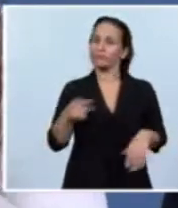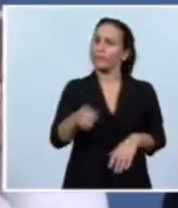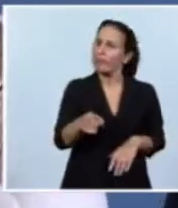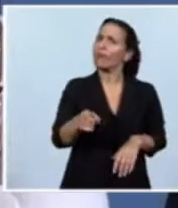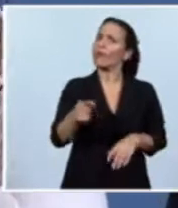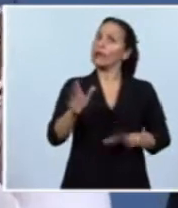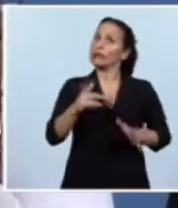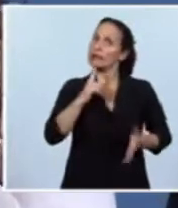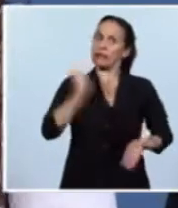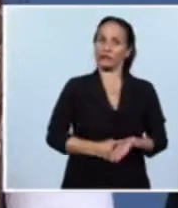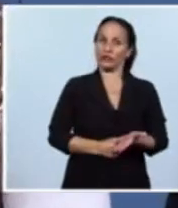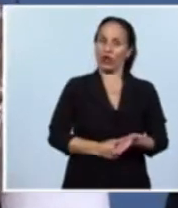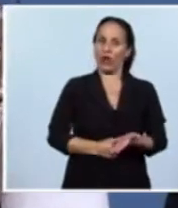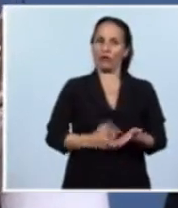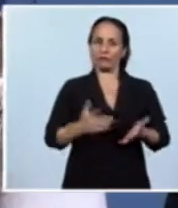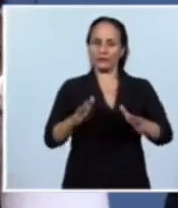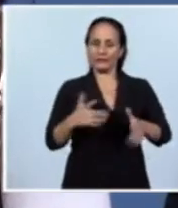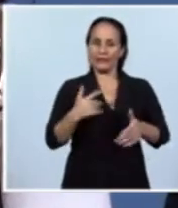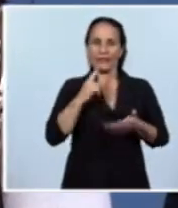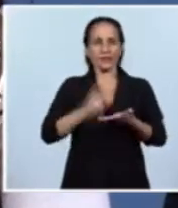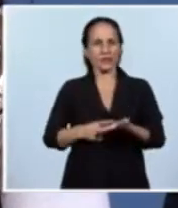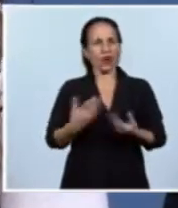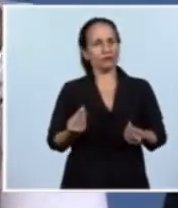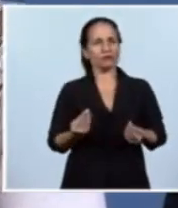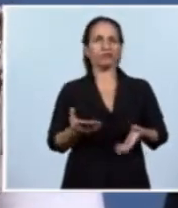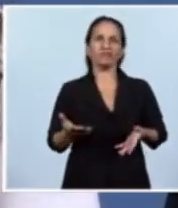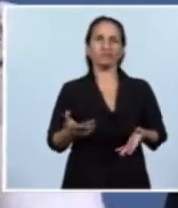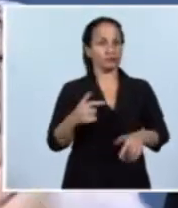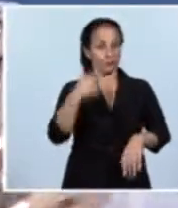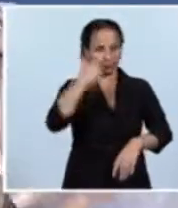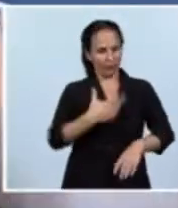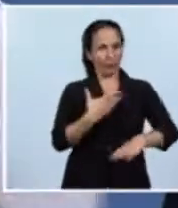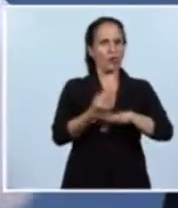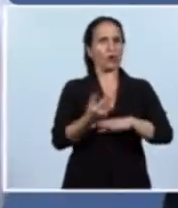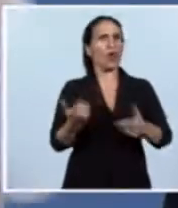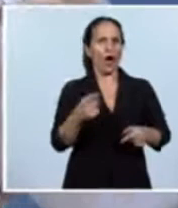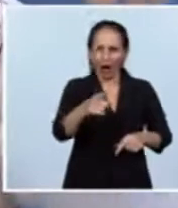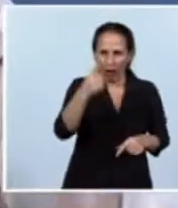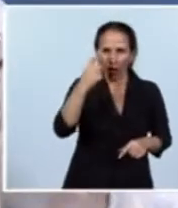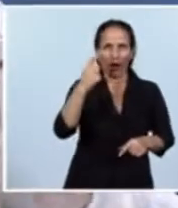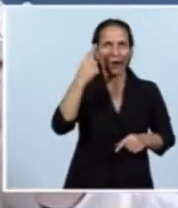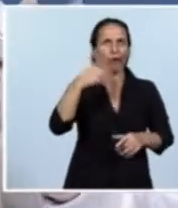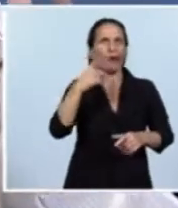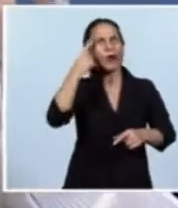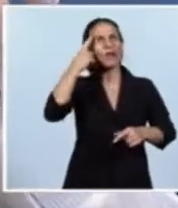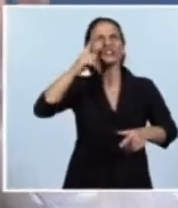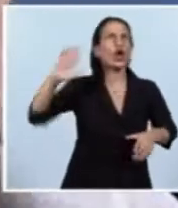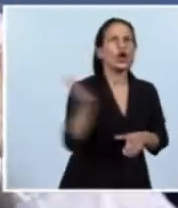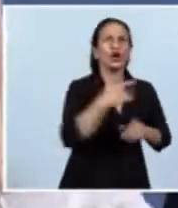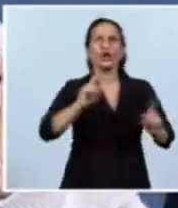que por allí hacen aparecer a un gobernante como alguien que, bueno, que no pensó en el conjunto, pero